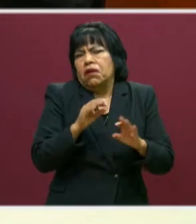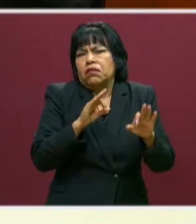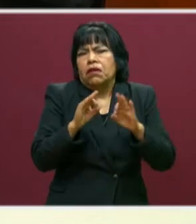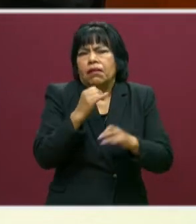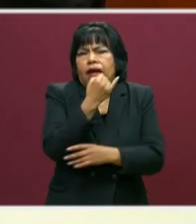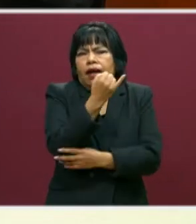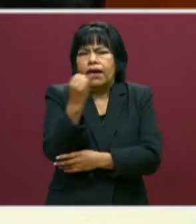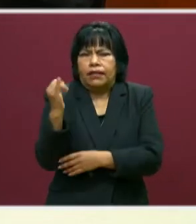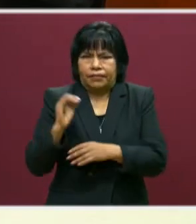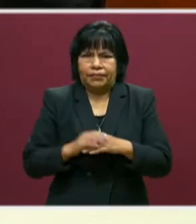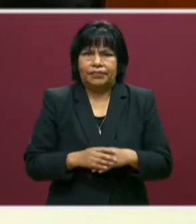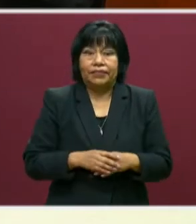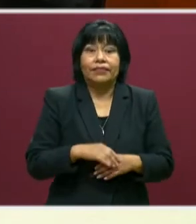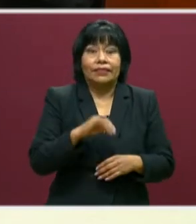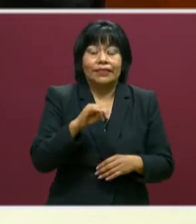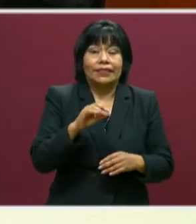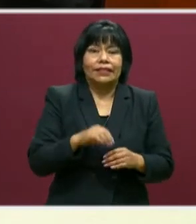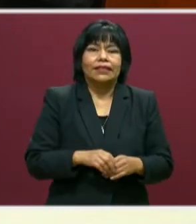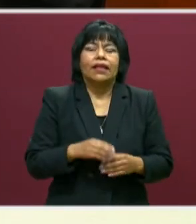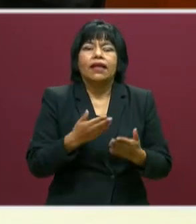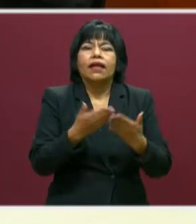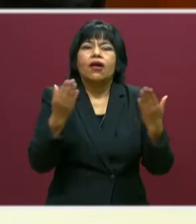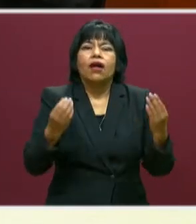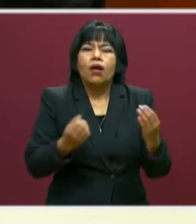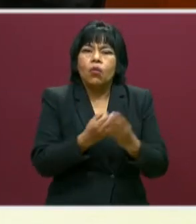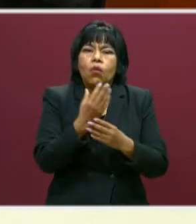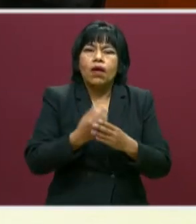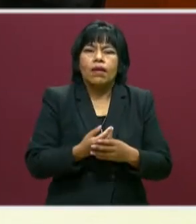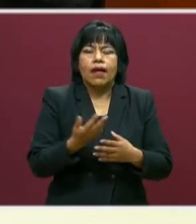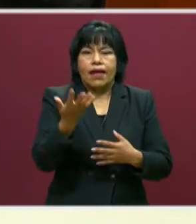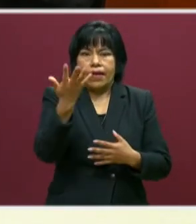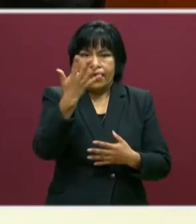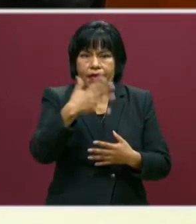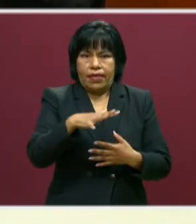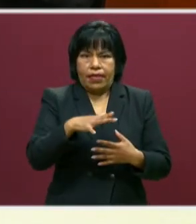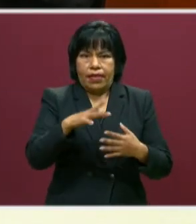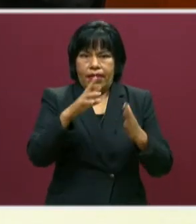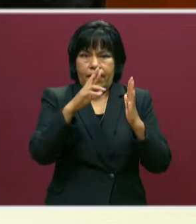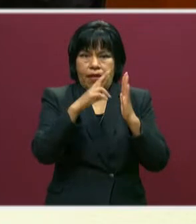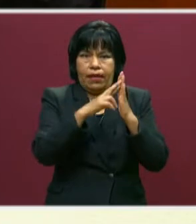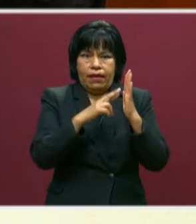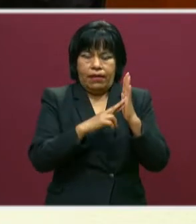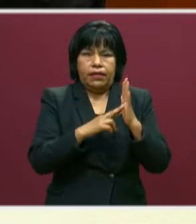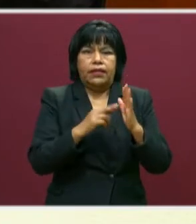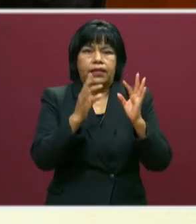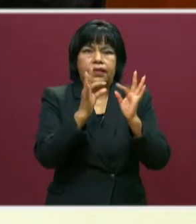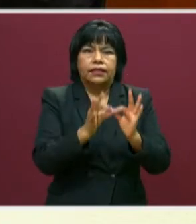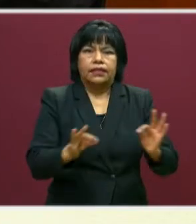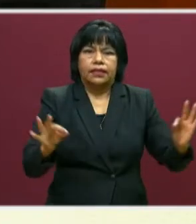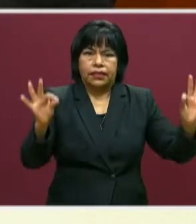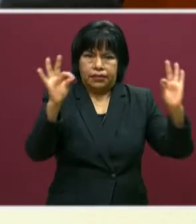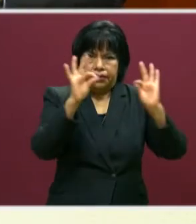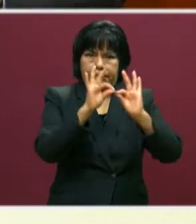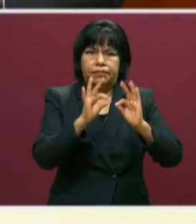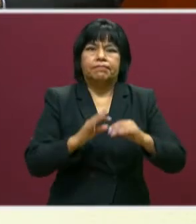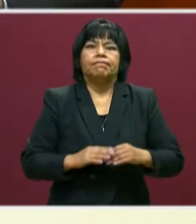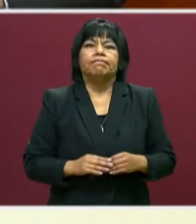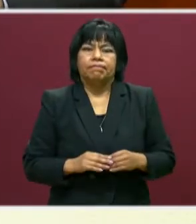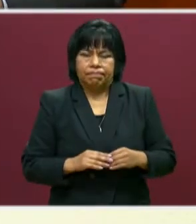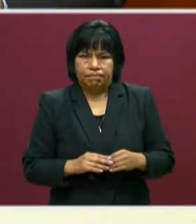Y bueno, justamente en esta renovación hay 10 principios importantes que debemos conocer. Sí, exactamente. Entonces,